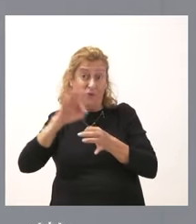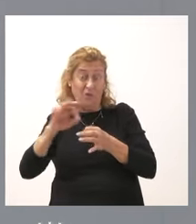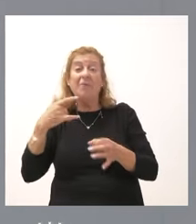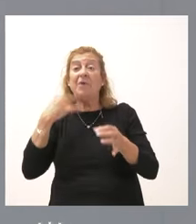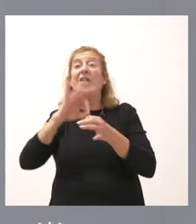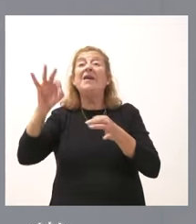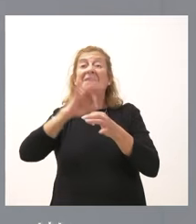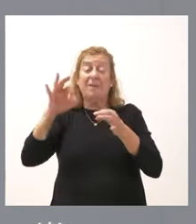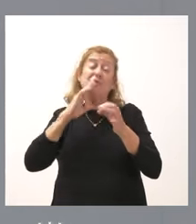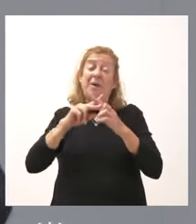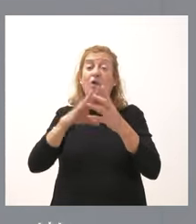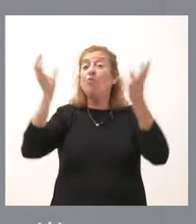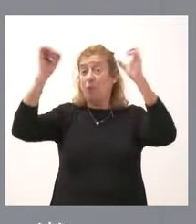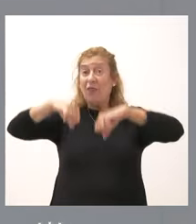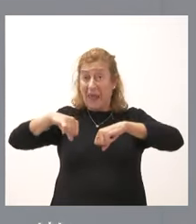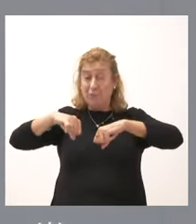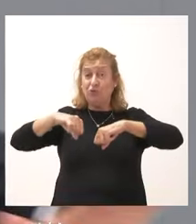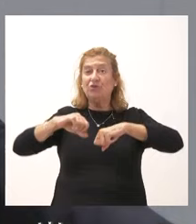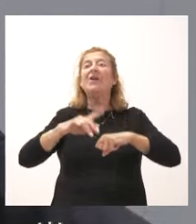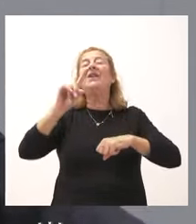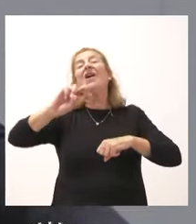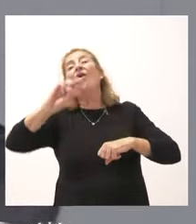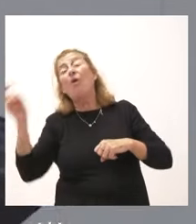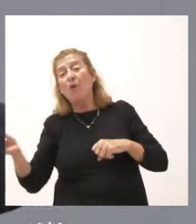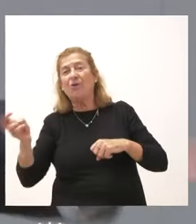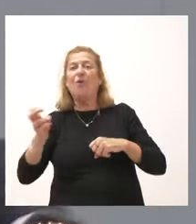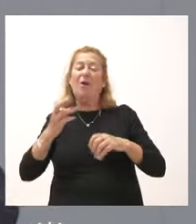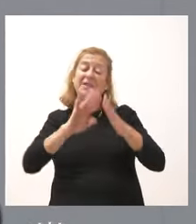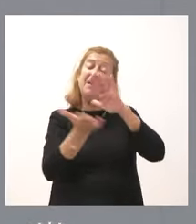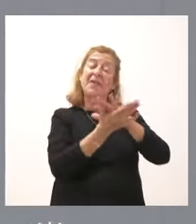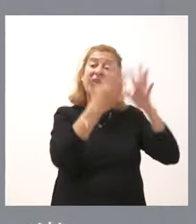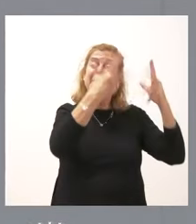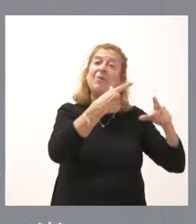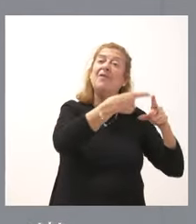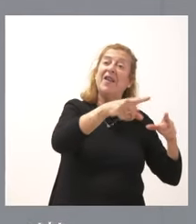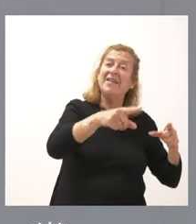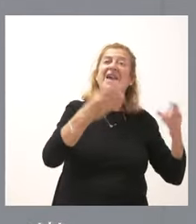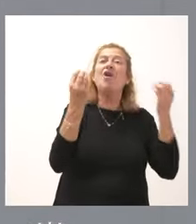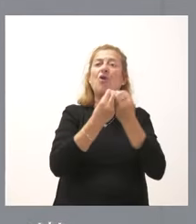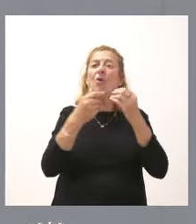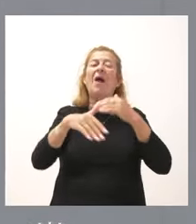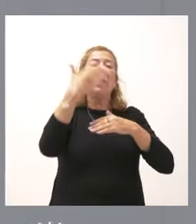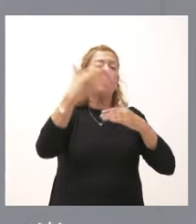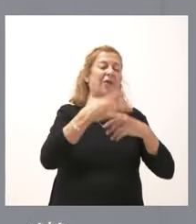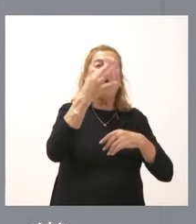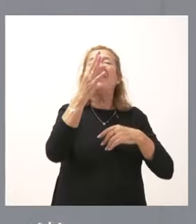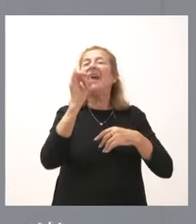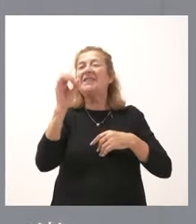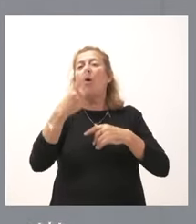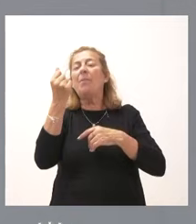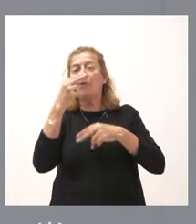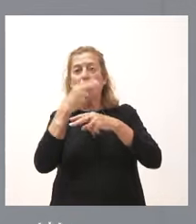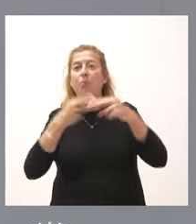servicio del programa que conciliamos, y en otro expediente administrativo distinto está todo lo que tiene que ver con la actualización de tasas o precios públicos,